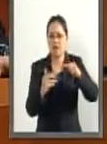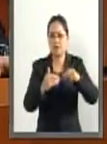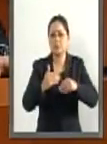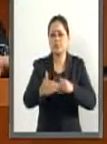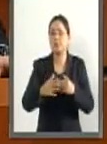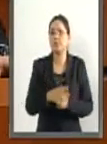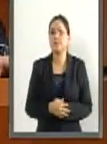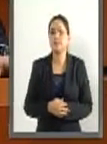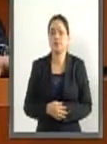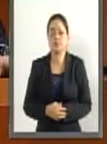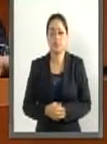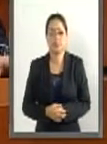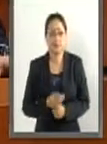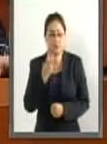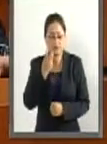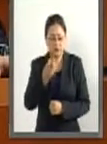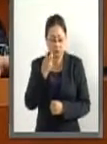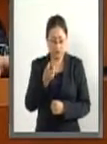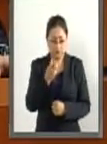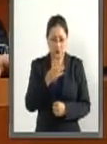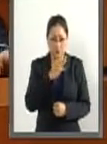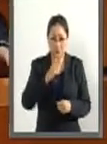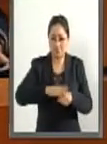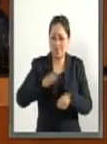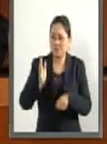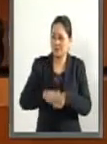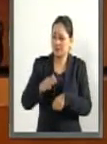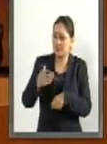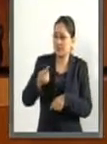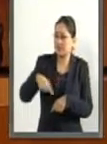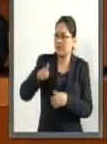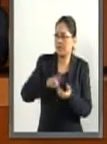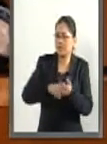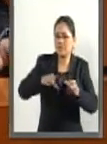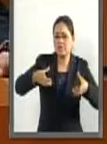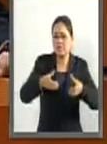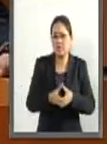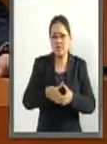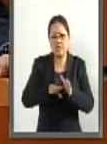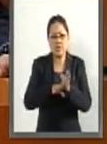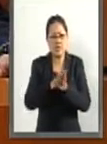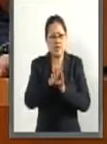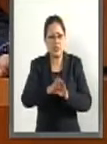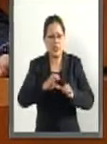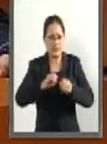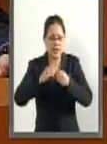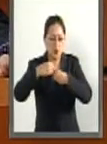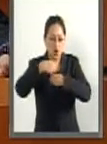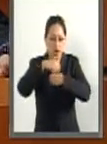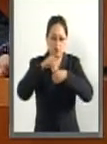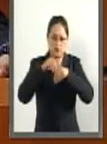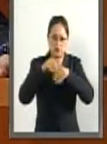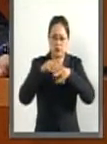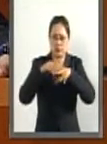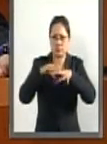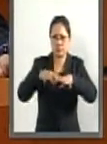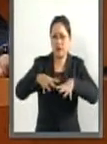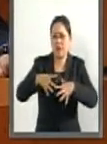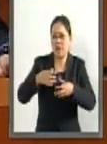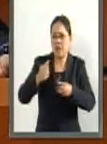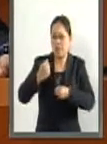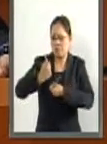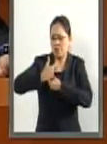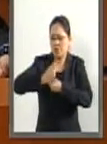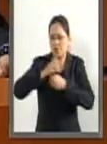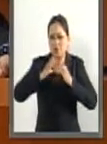crecimiento y desinminación controlada, descontrolada de las células que puede aparecer en cualquier